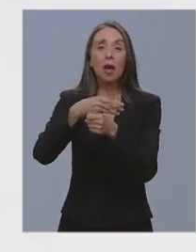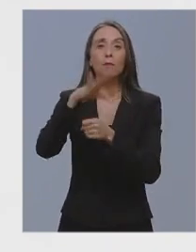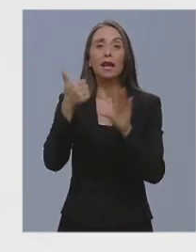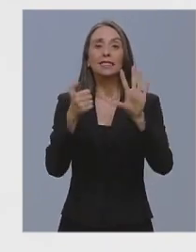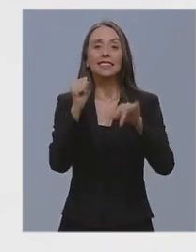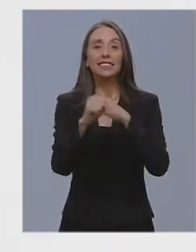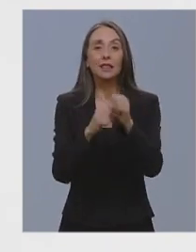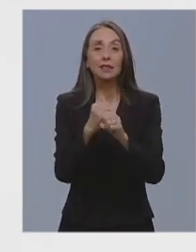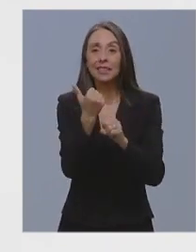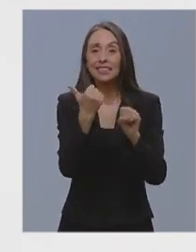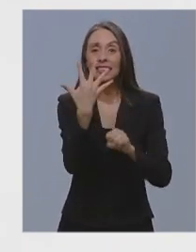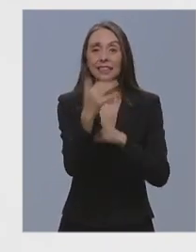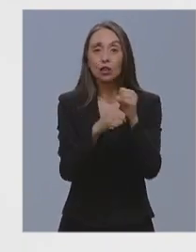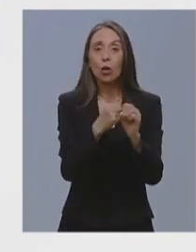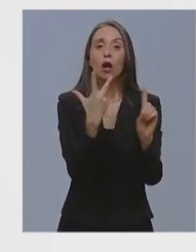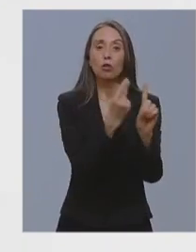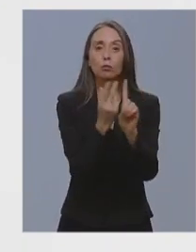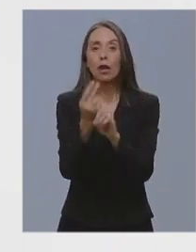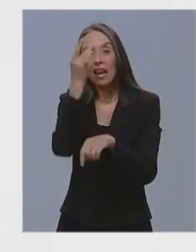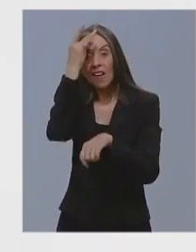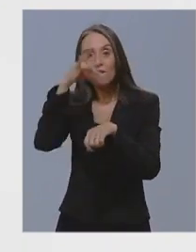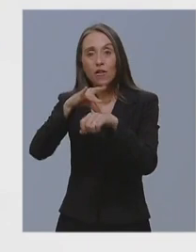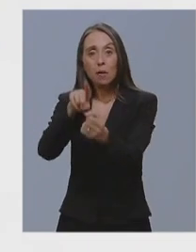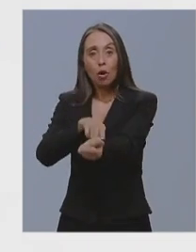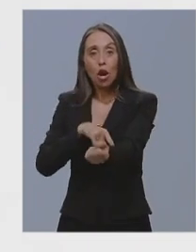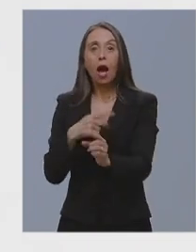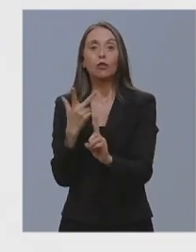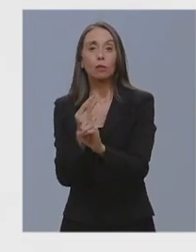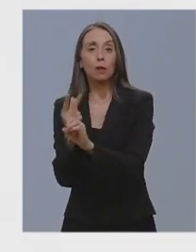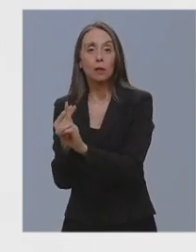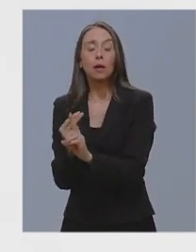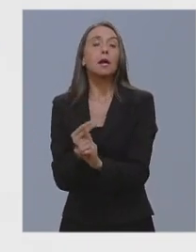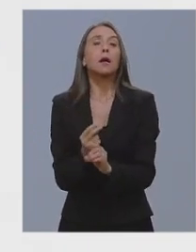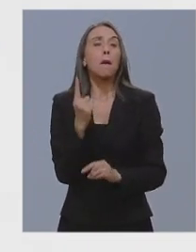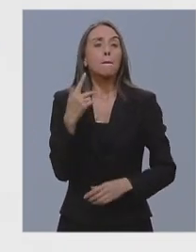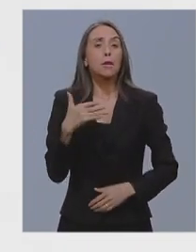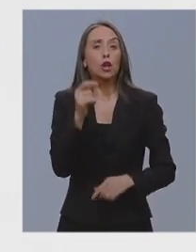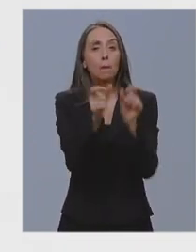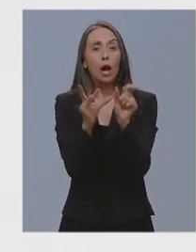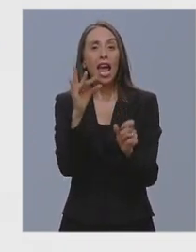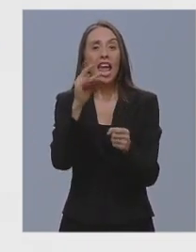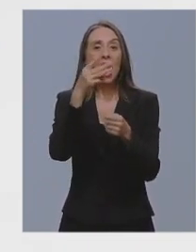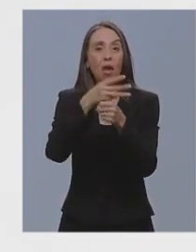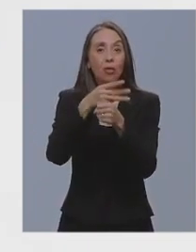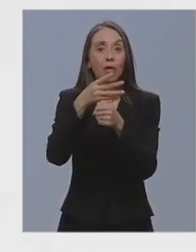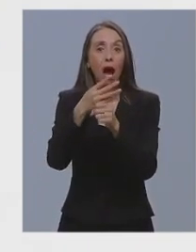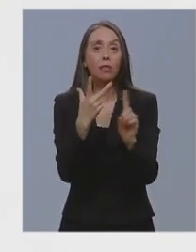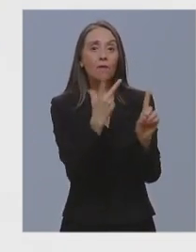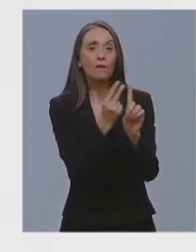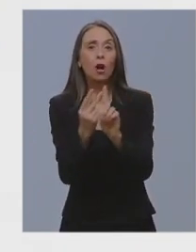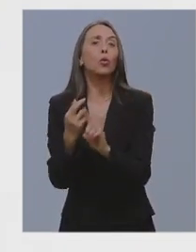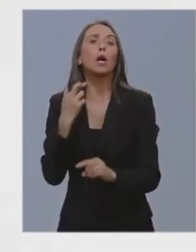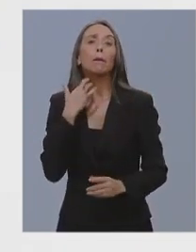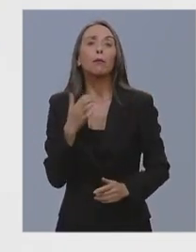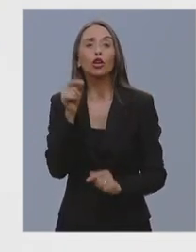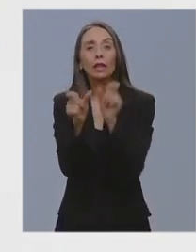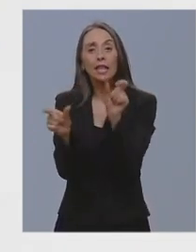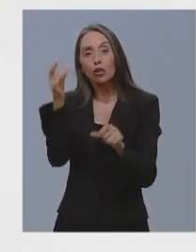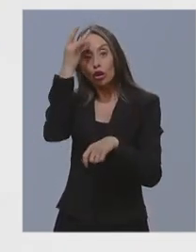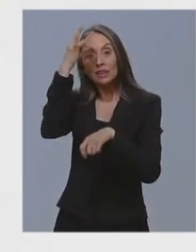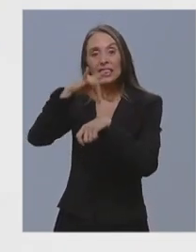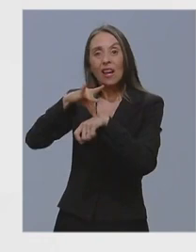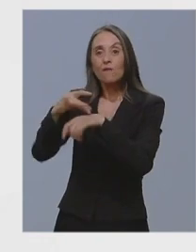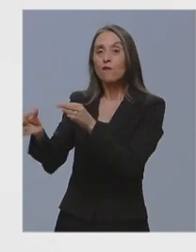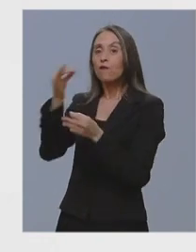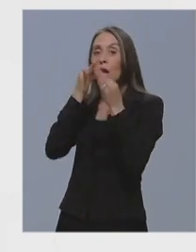años y a los enfermos crónicos. La priorización de nuestros adultos mayores se justifica porque ellos son los que se enferman